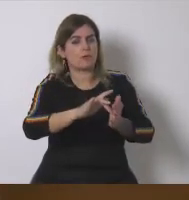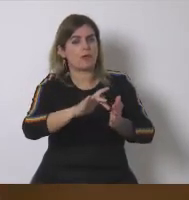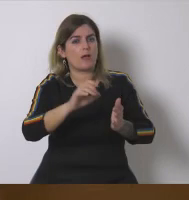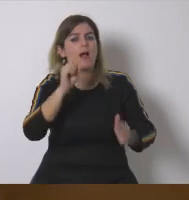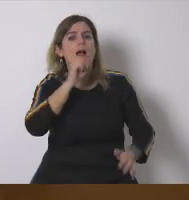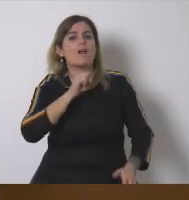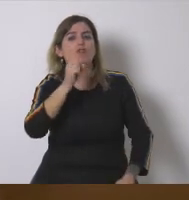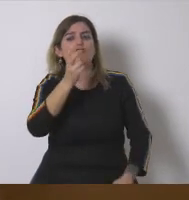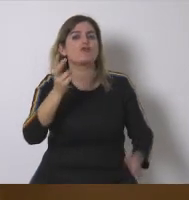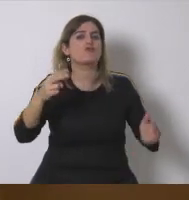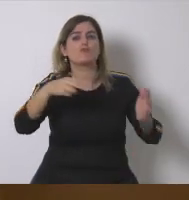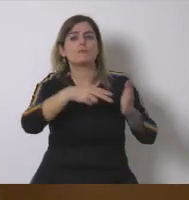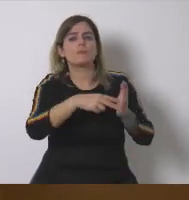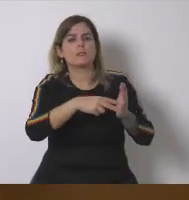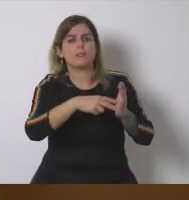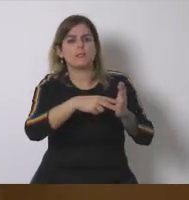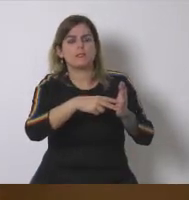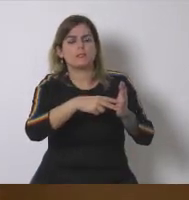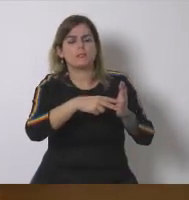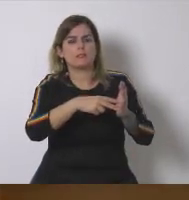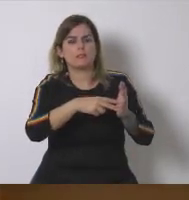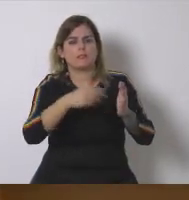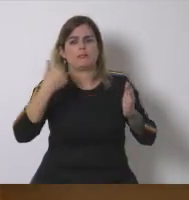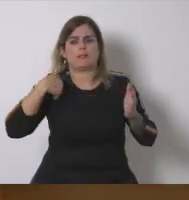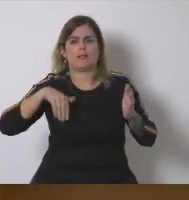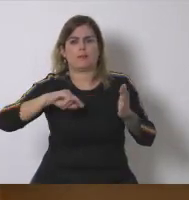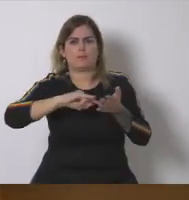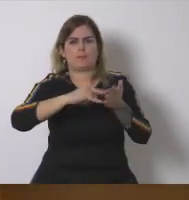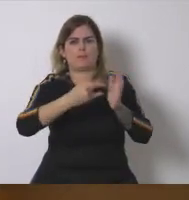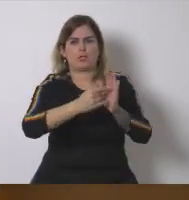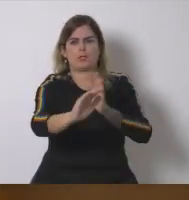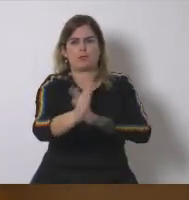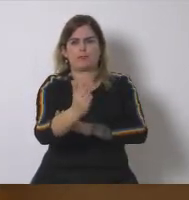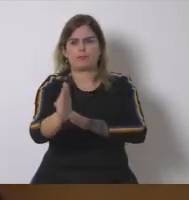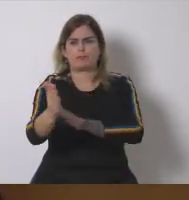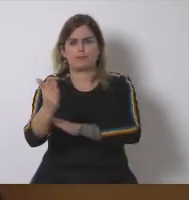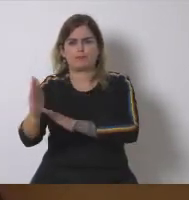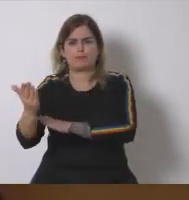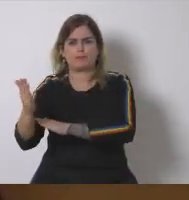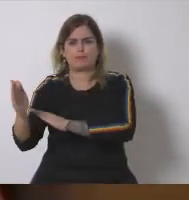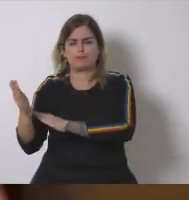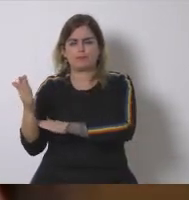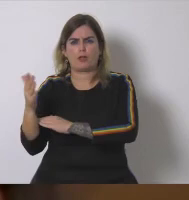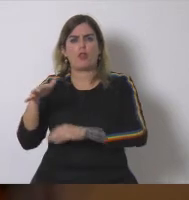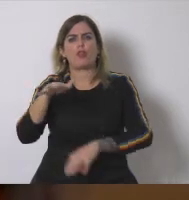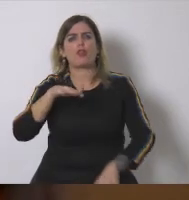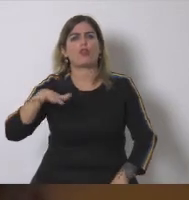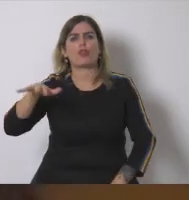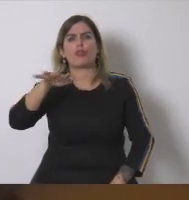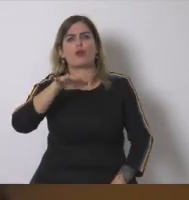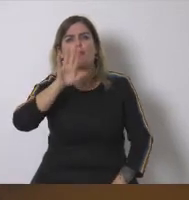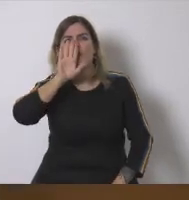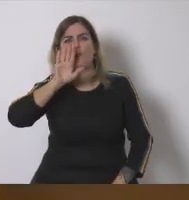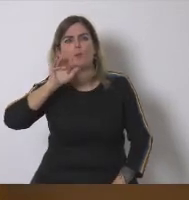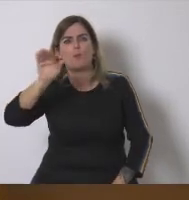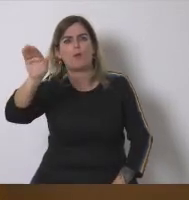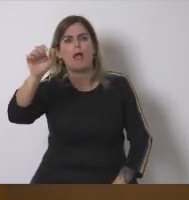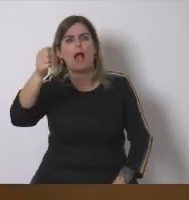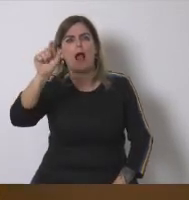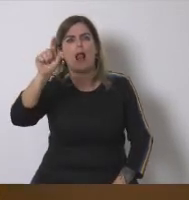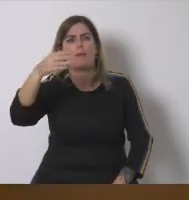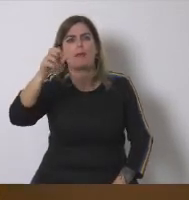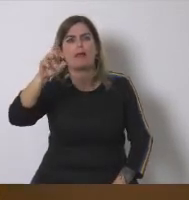milenio hubo una serie de proyectos que utilizaban la zona de